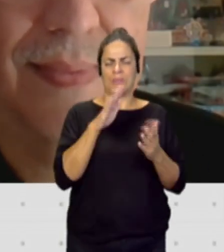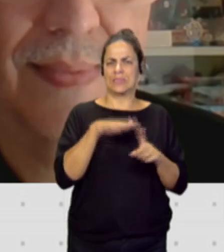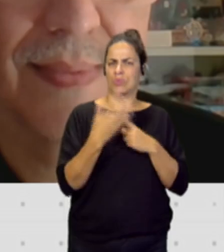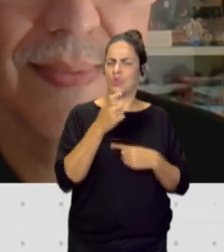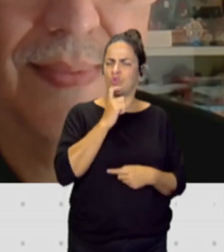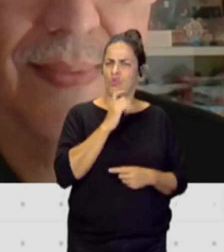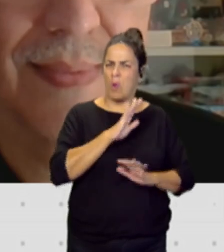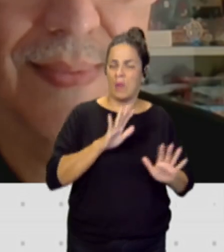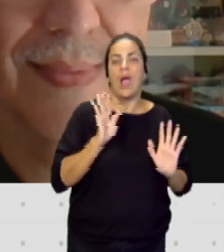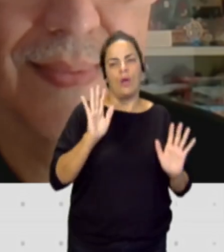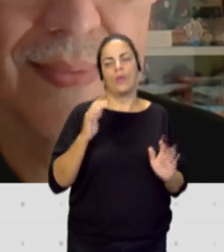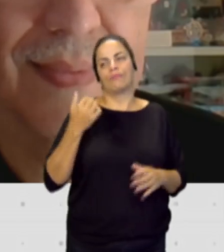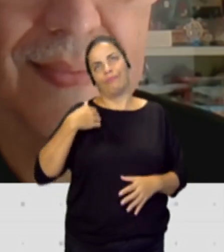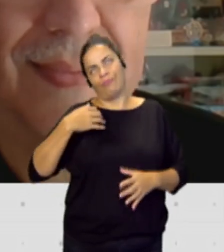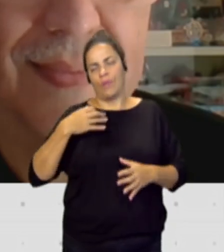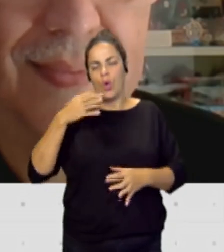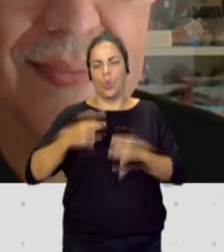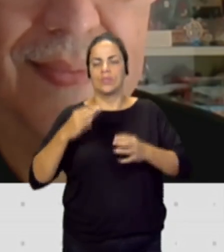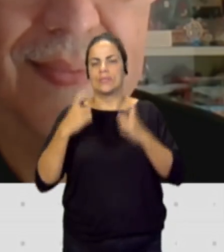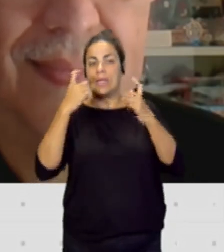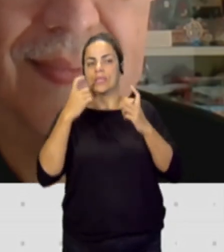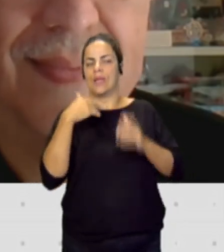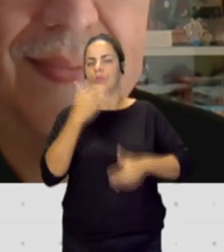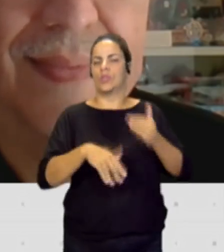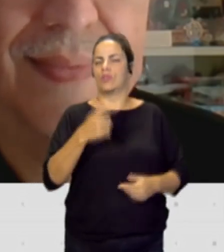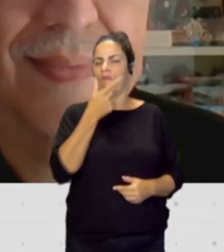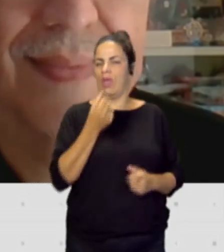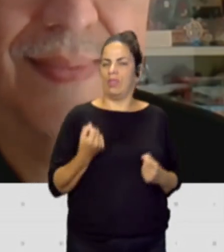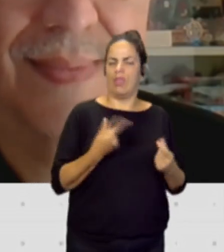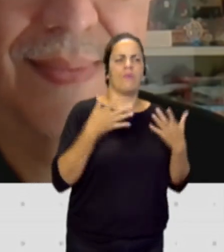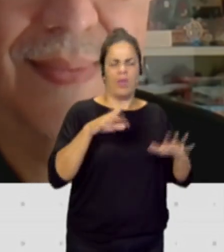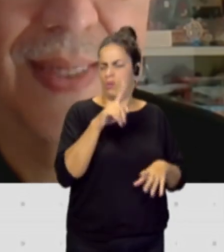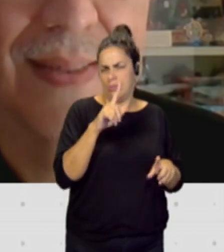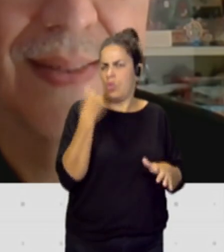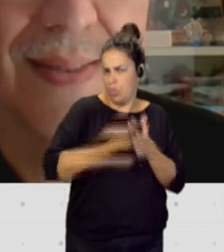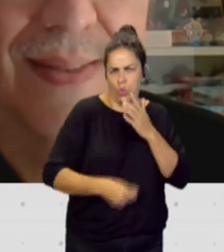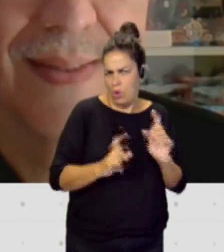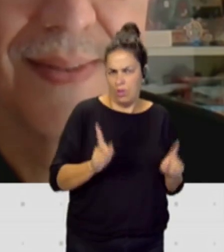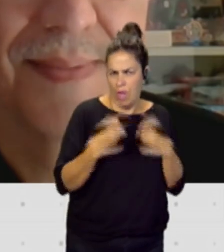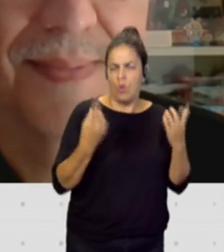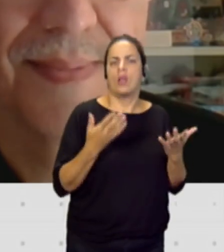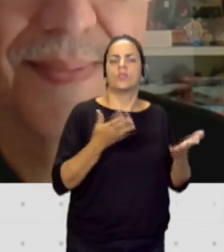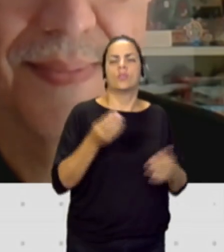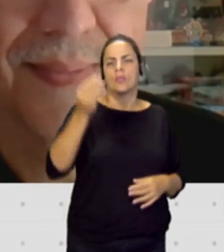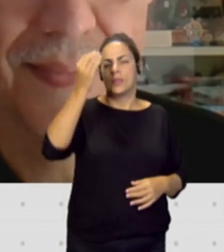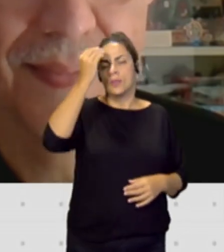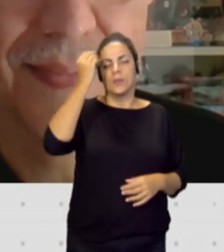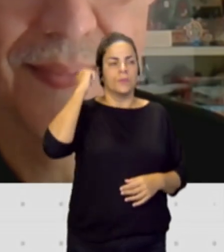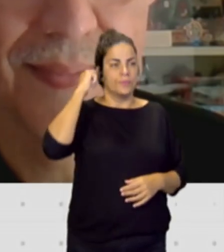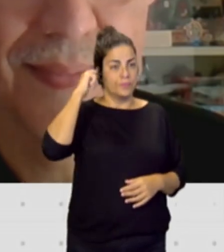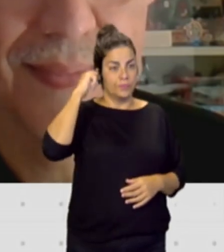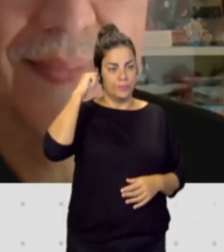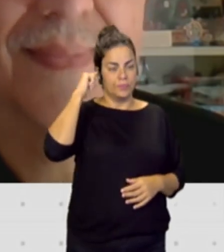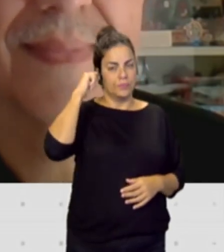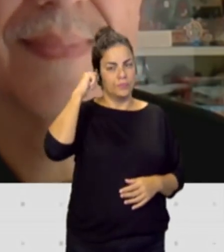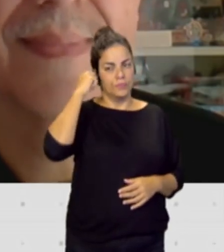justicia ha tratado de facilitar todo ese proceso, pero aún así es duro. ¿Qué efectos ve usted cuando hay un perro